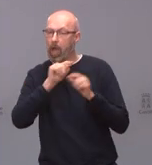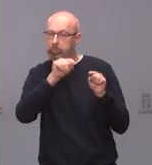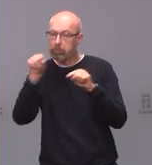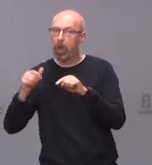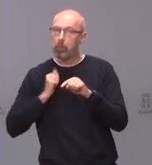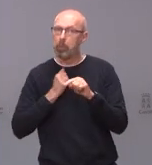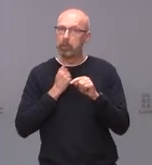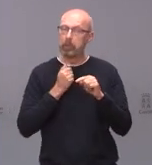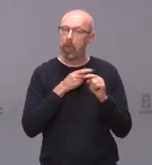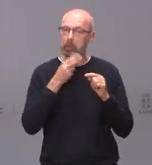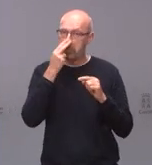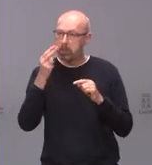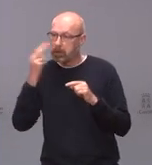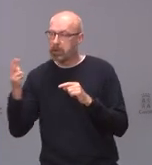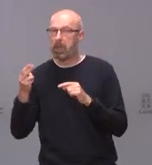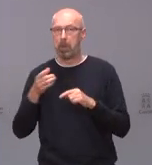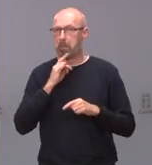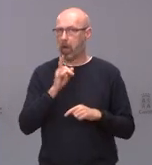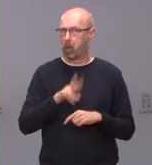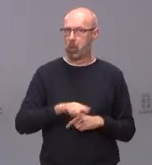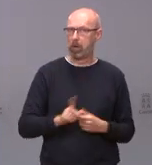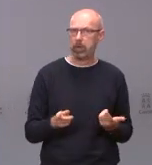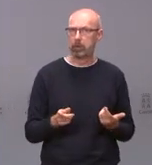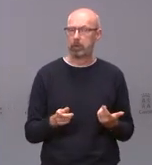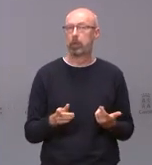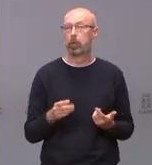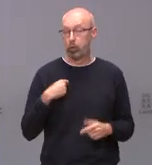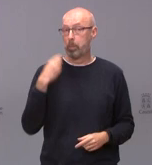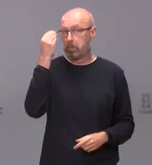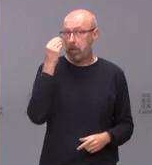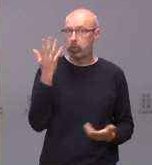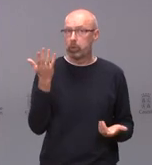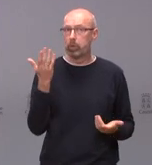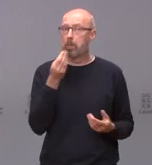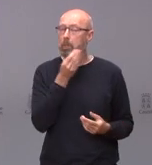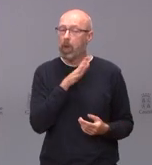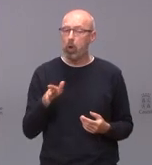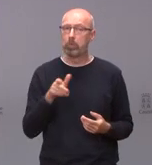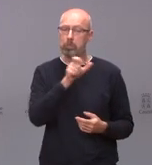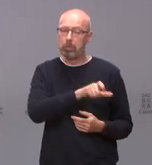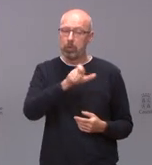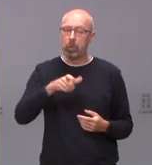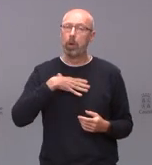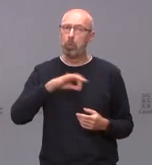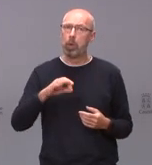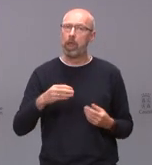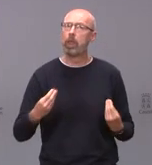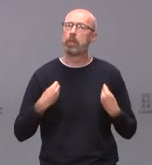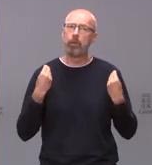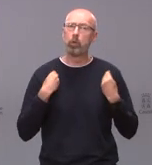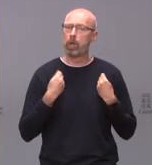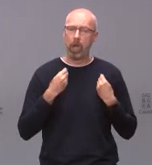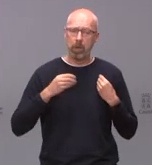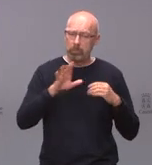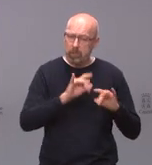nosotros lo que creemos es que es mejor que la gente disfrute de los 94.000 kilómetros cuadrados de